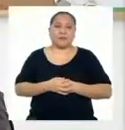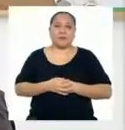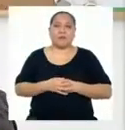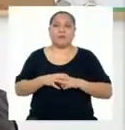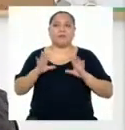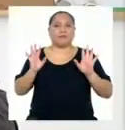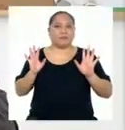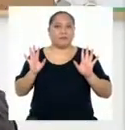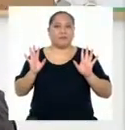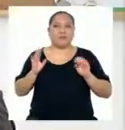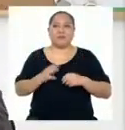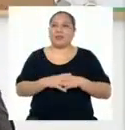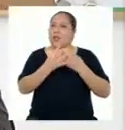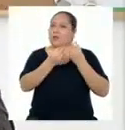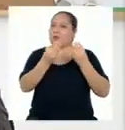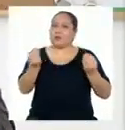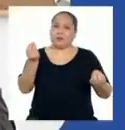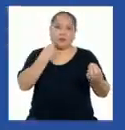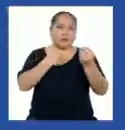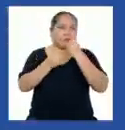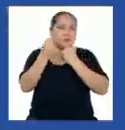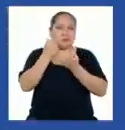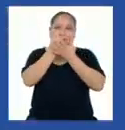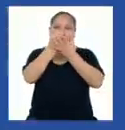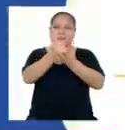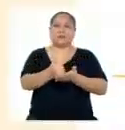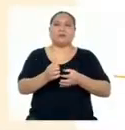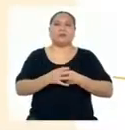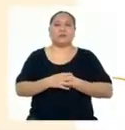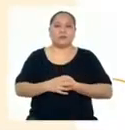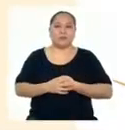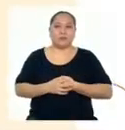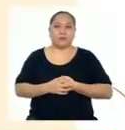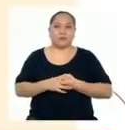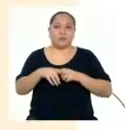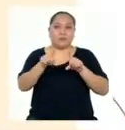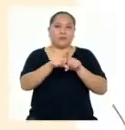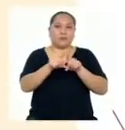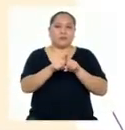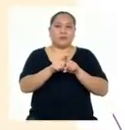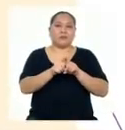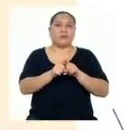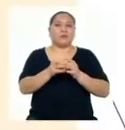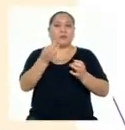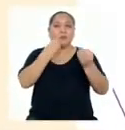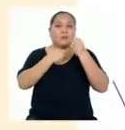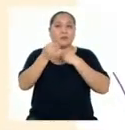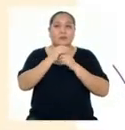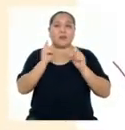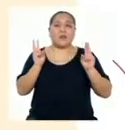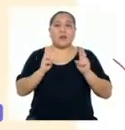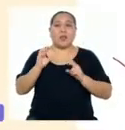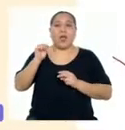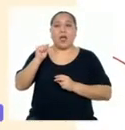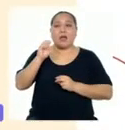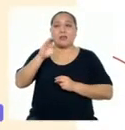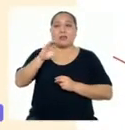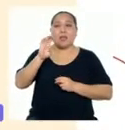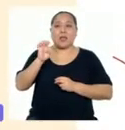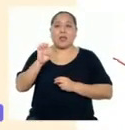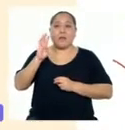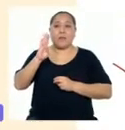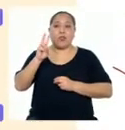¡Uy! Hay hartos alimentos que ayudan. También los alimentos ricos en vitaminas A,